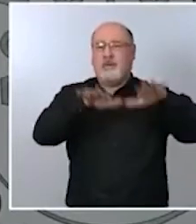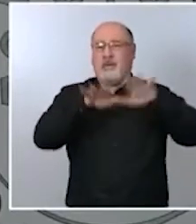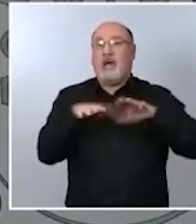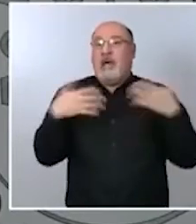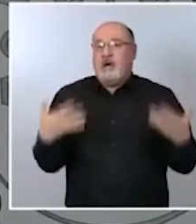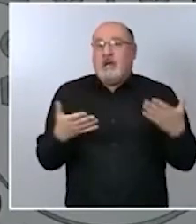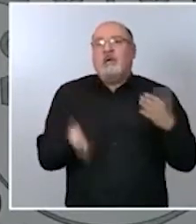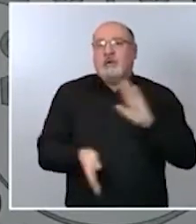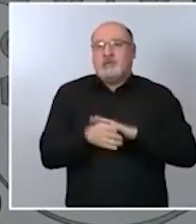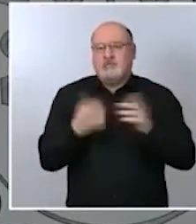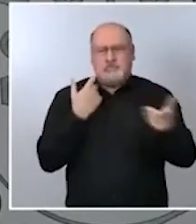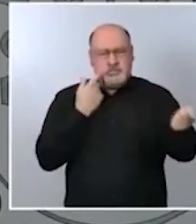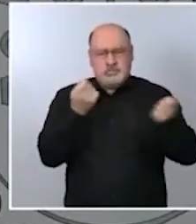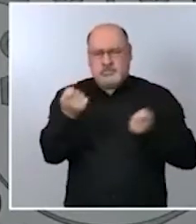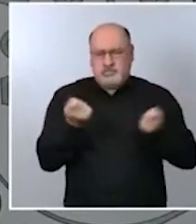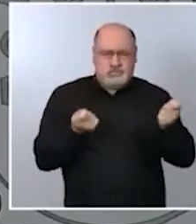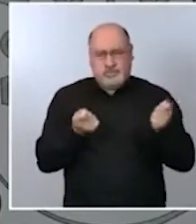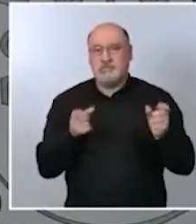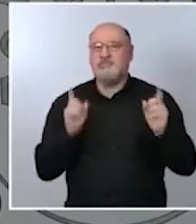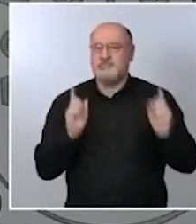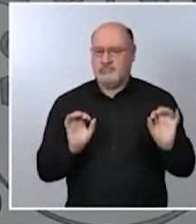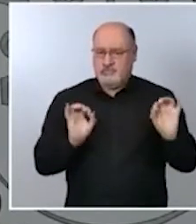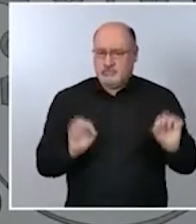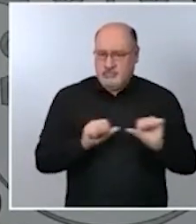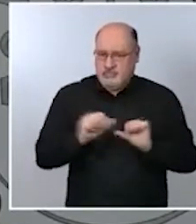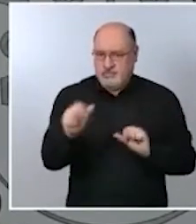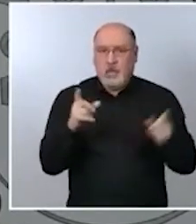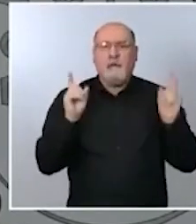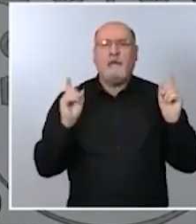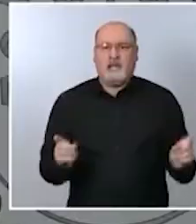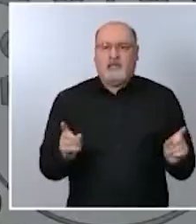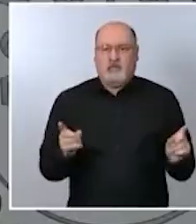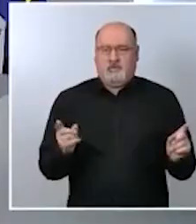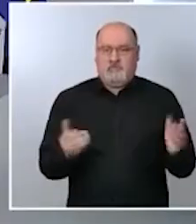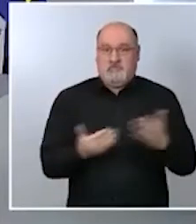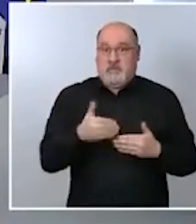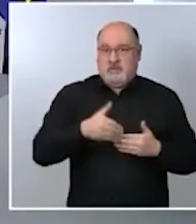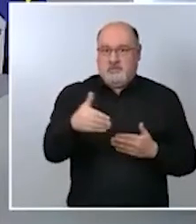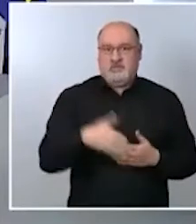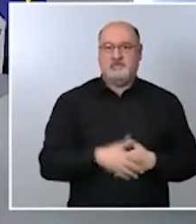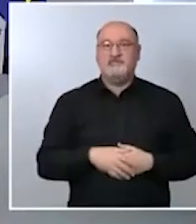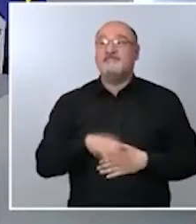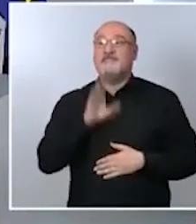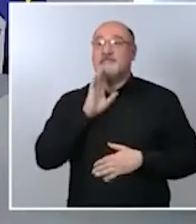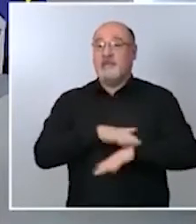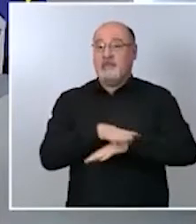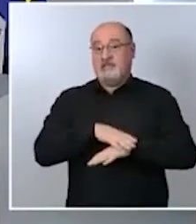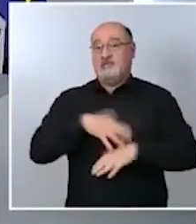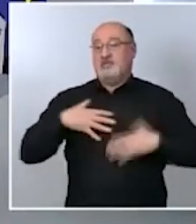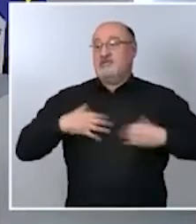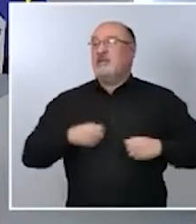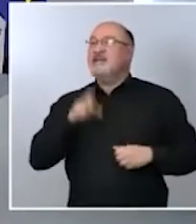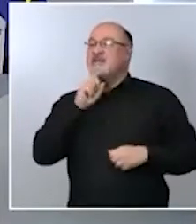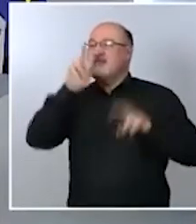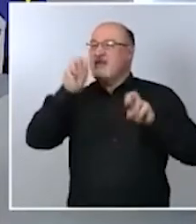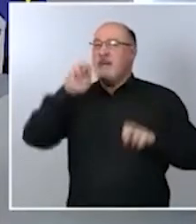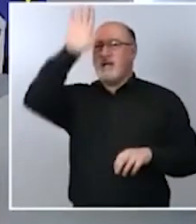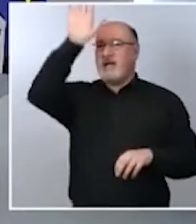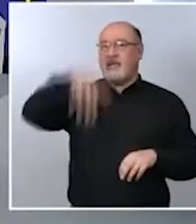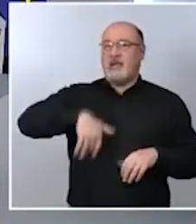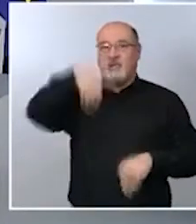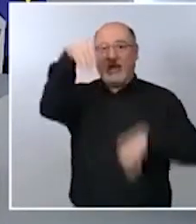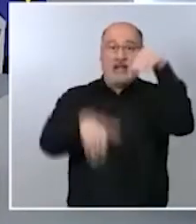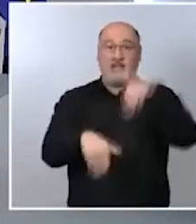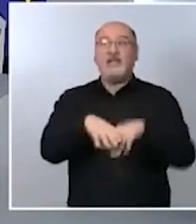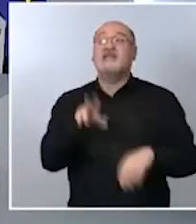extremando durante los próximos días las precauciones respecto a la cuestión de las elecciones en Cataluña me remito a que he contestado